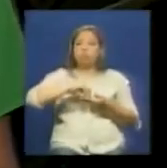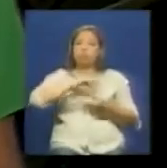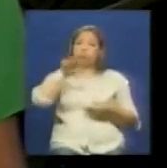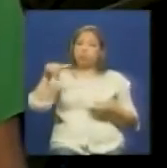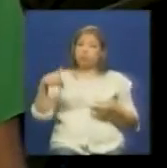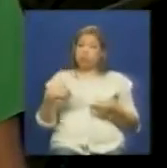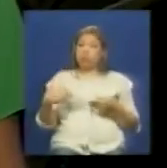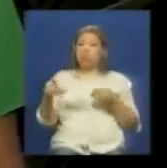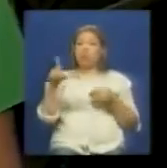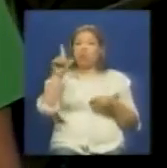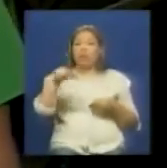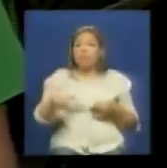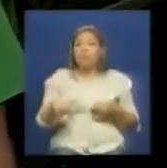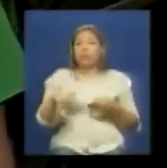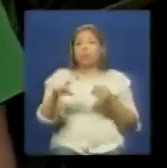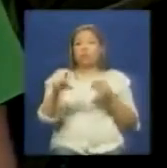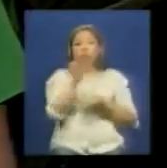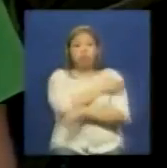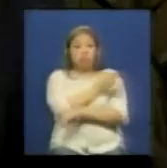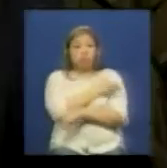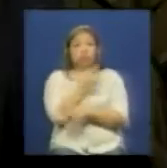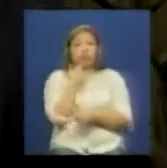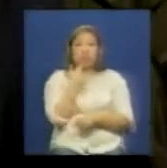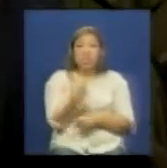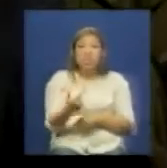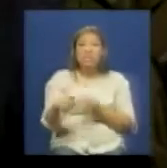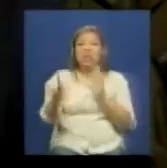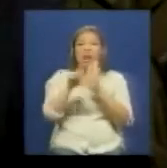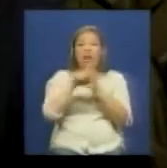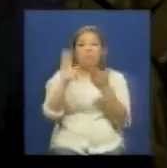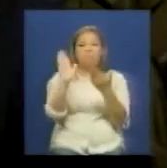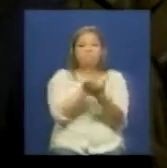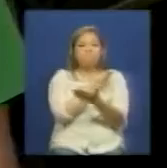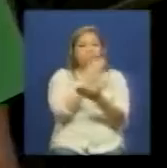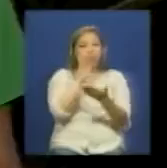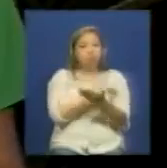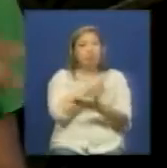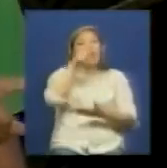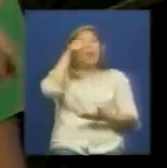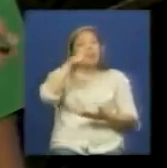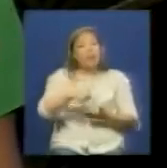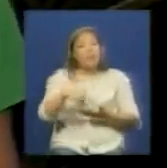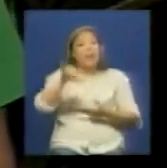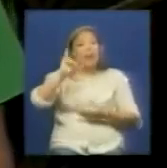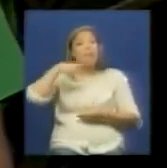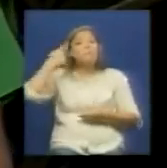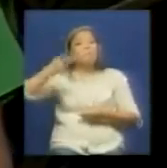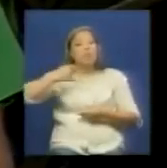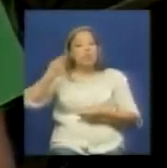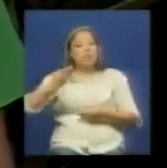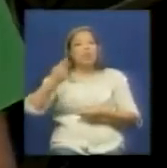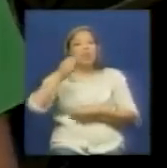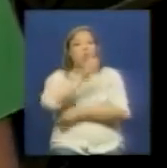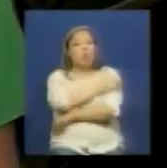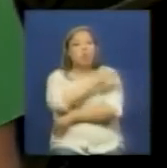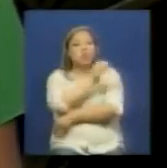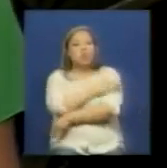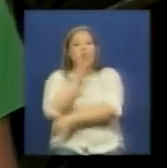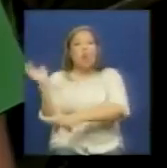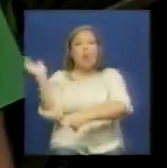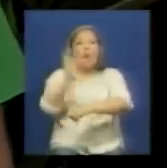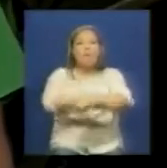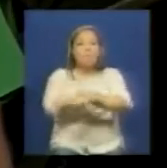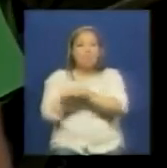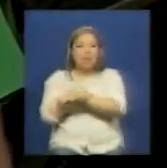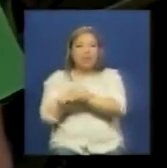derogaciones de leyes que están proponiendo sino además aprobación de leyes de amnistía a políticos presos que están por pasar los